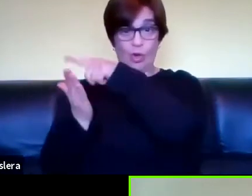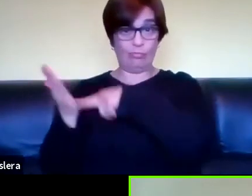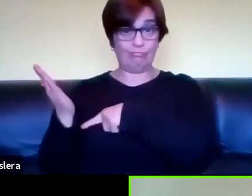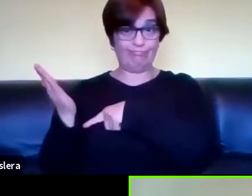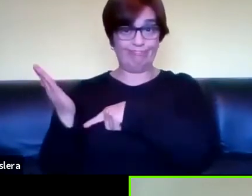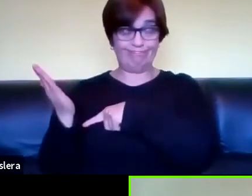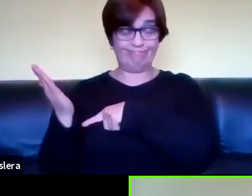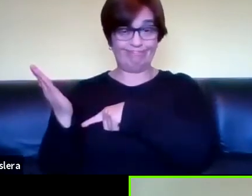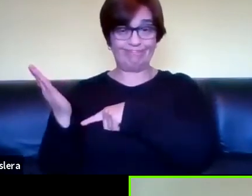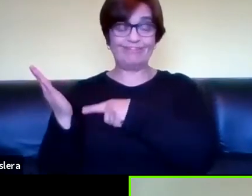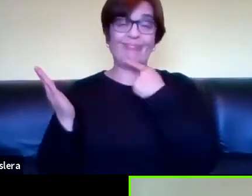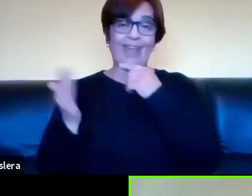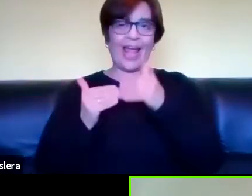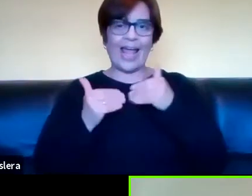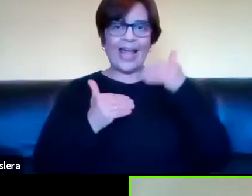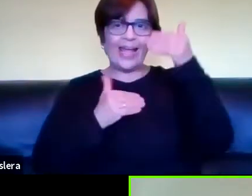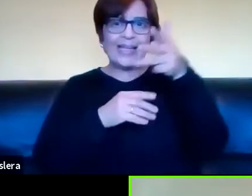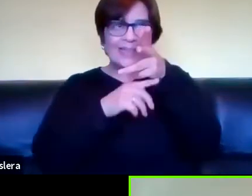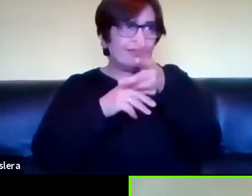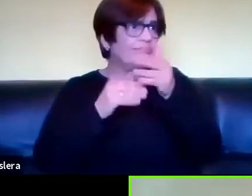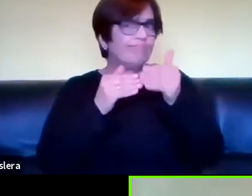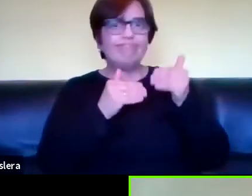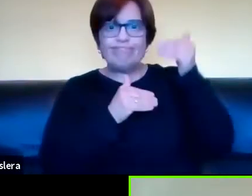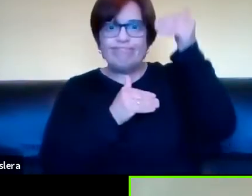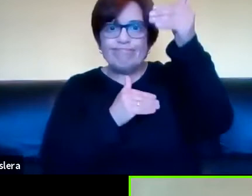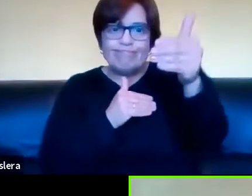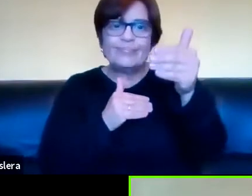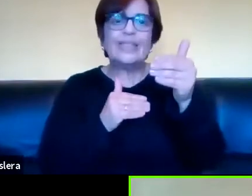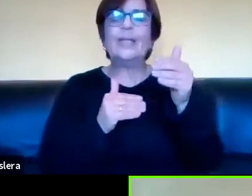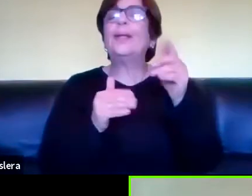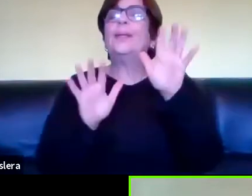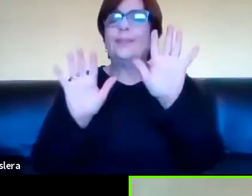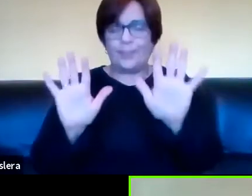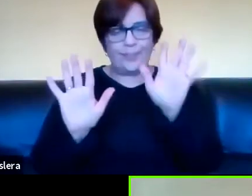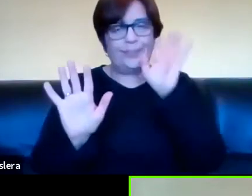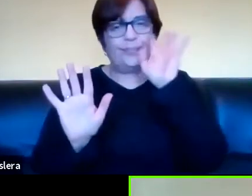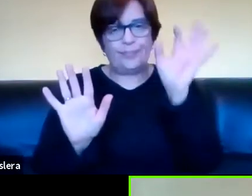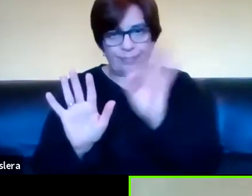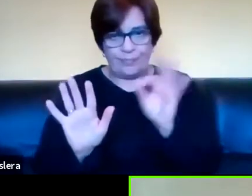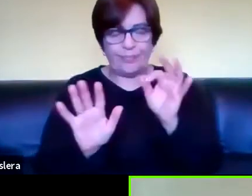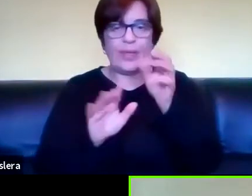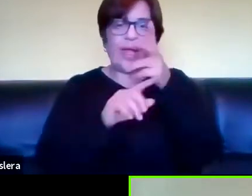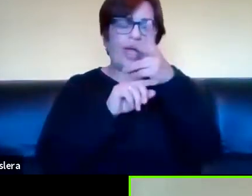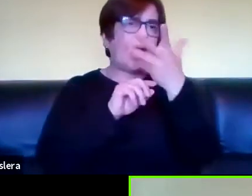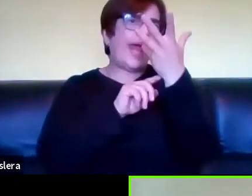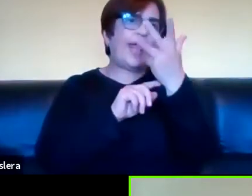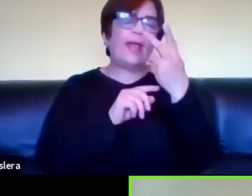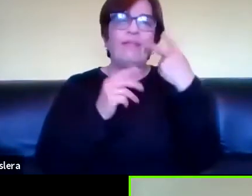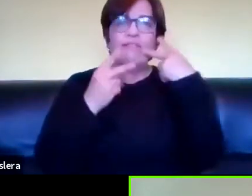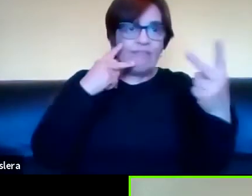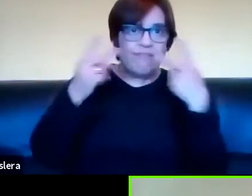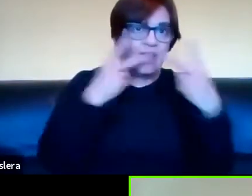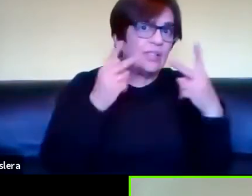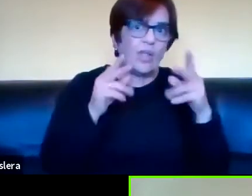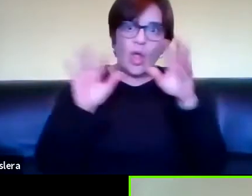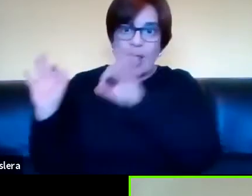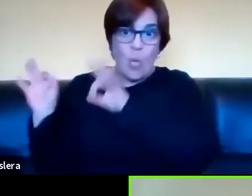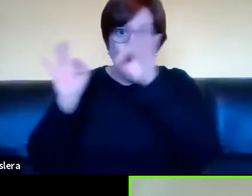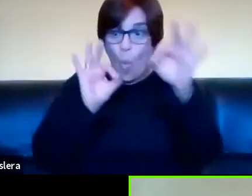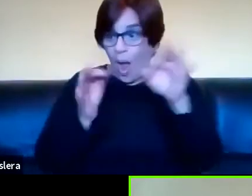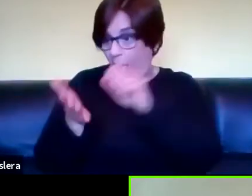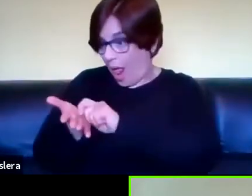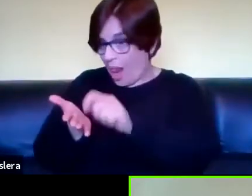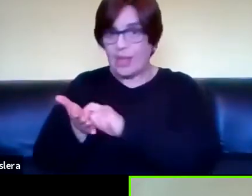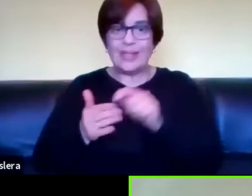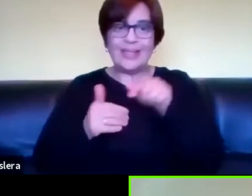y la textualidad diferida funciona igual perdón las visografaciones funcionan igual que la escritura cuando ocurre esto